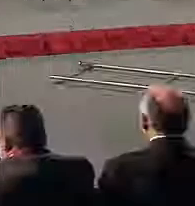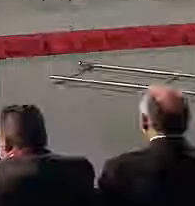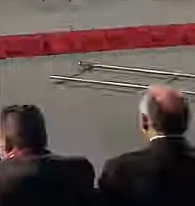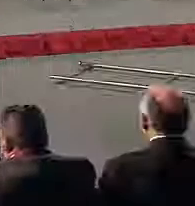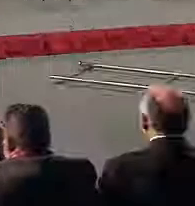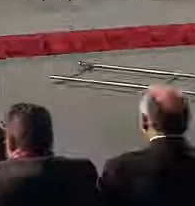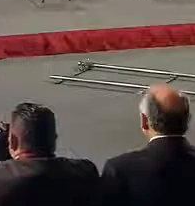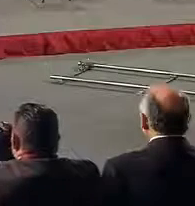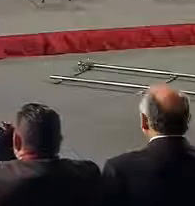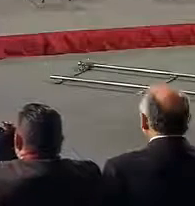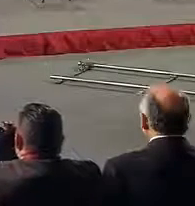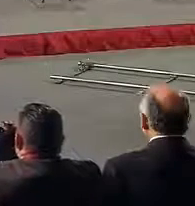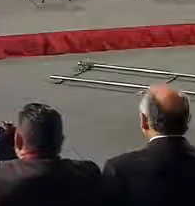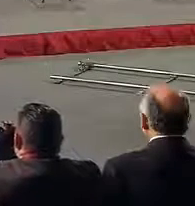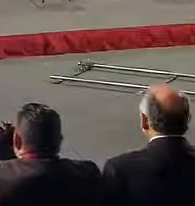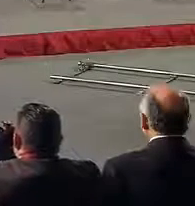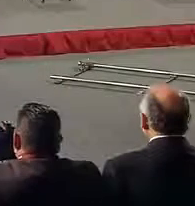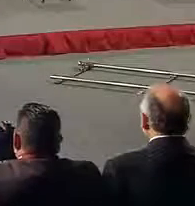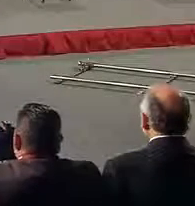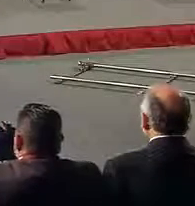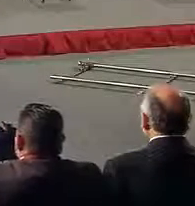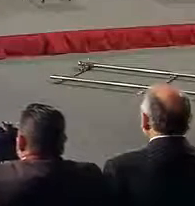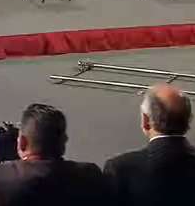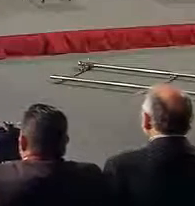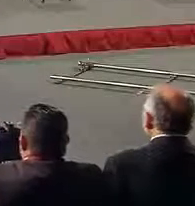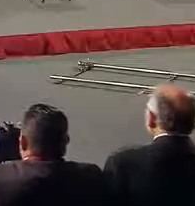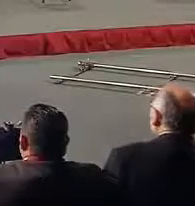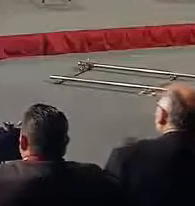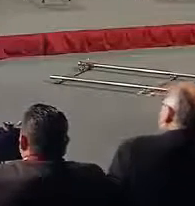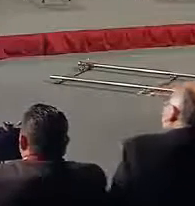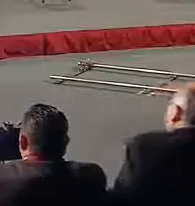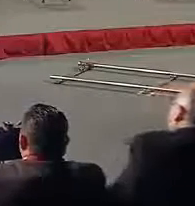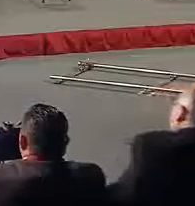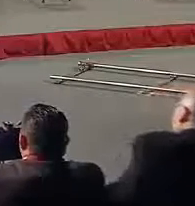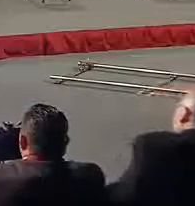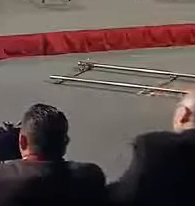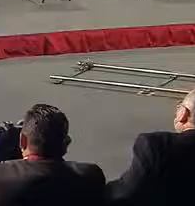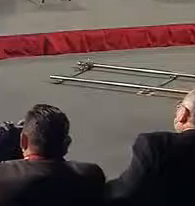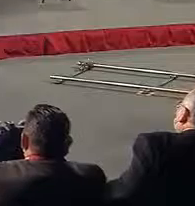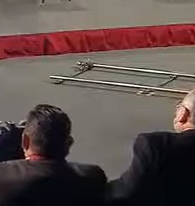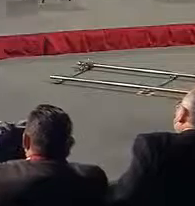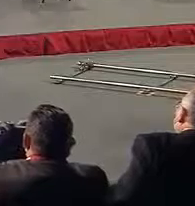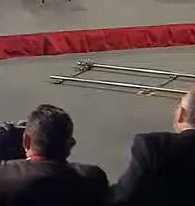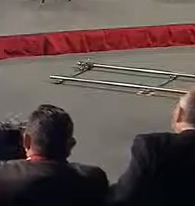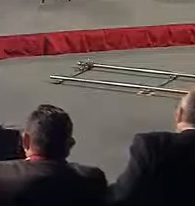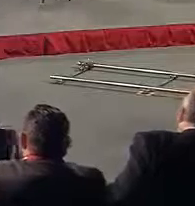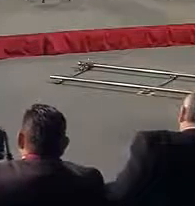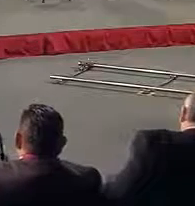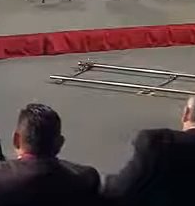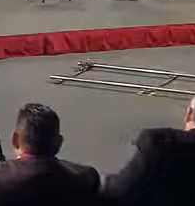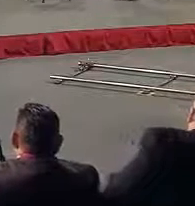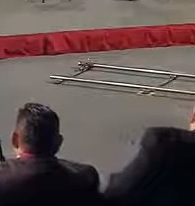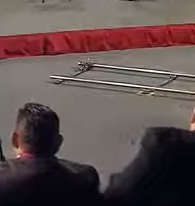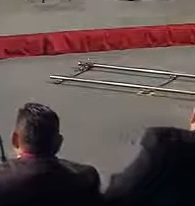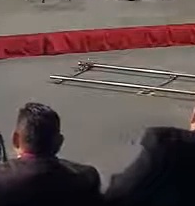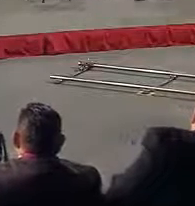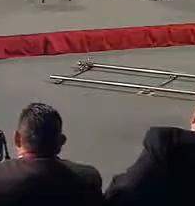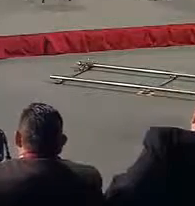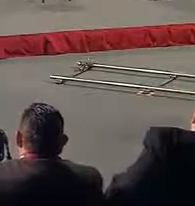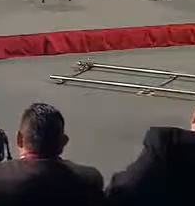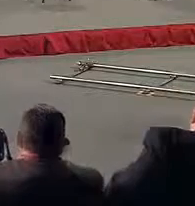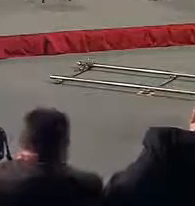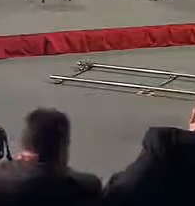Vamos a escuchar enseguida la semblanza del ingeniero Francisco José Garaycochea